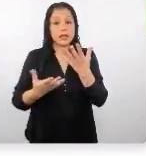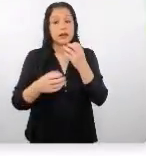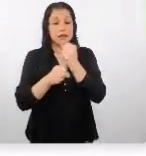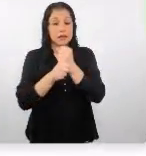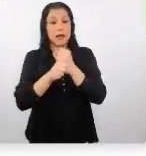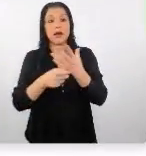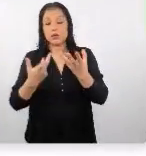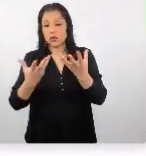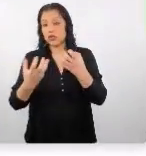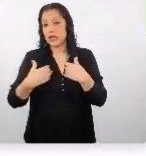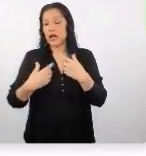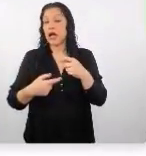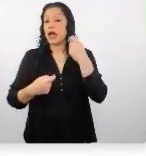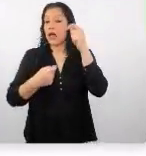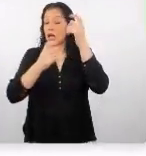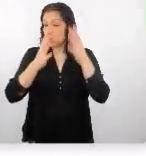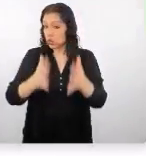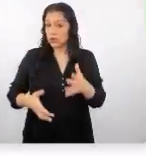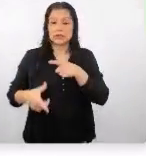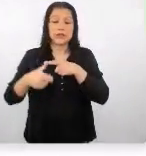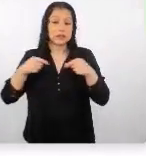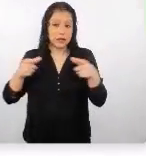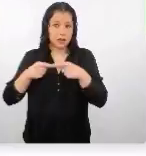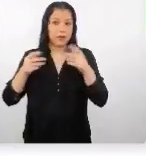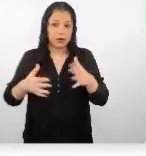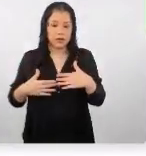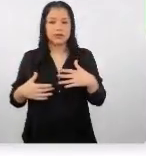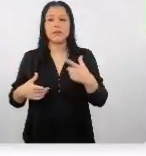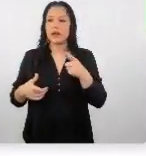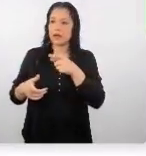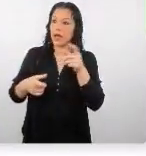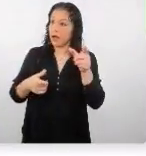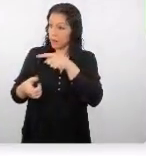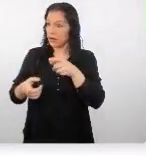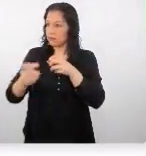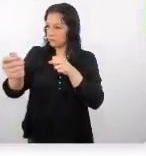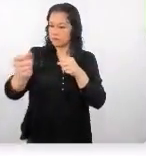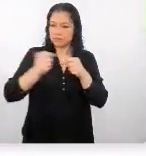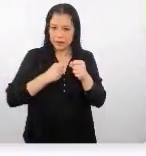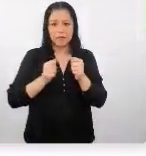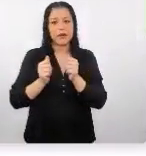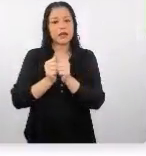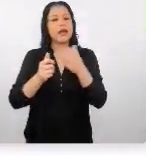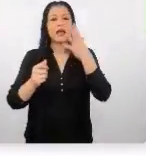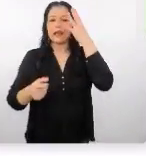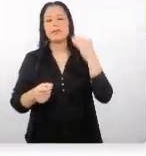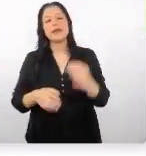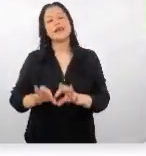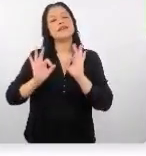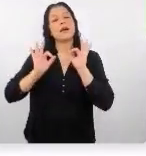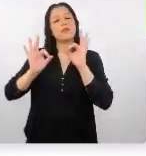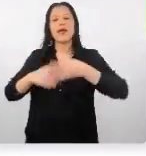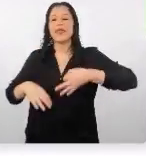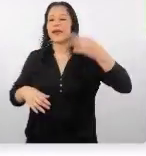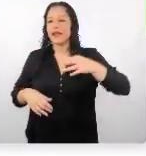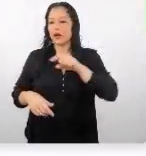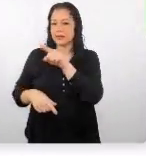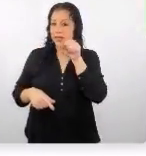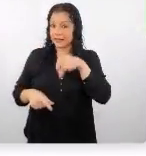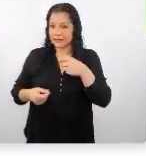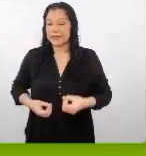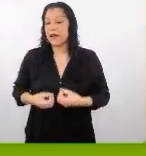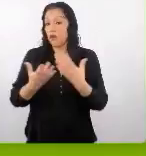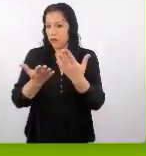mercados que tienen experiencia para que su pasajero vaya a tener una experiencia inolvidable y de calidad como ustedes necesitan ofrecer